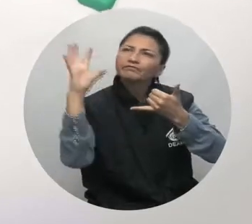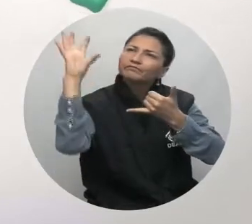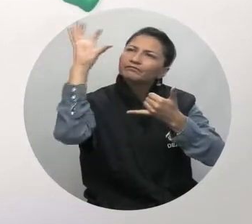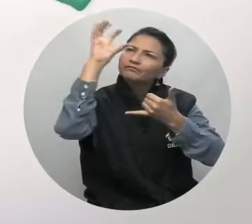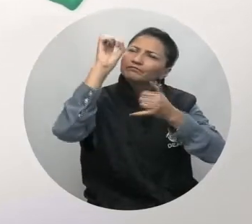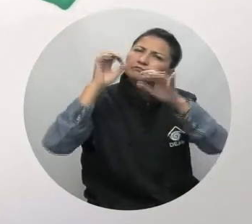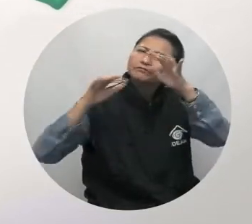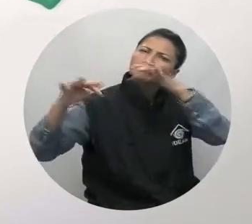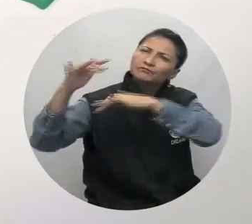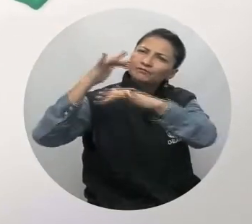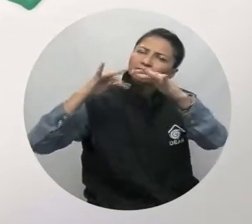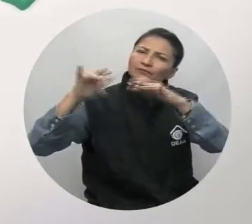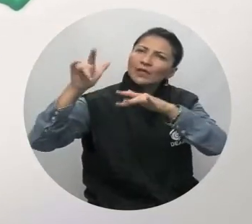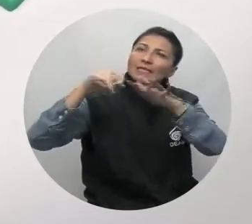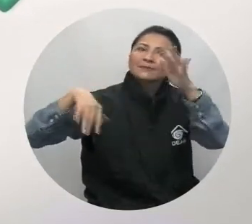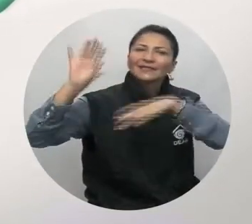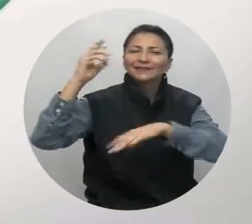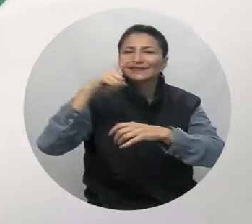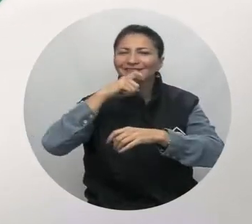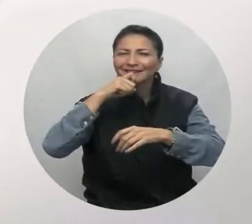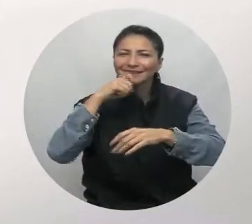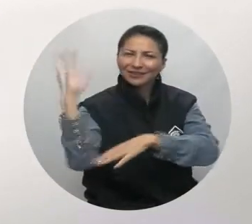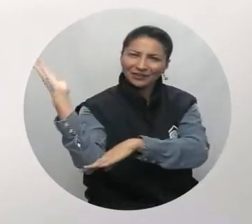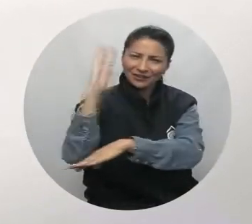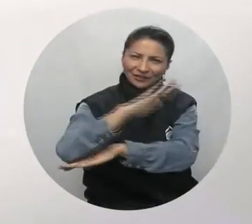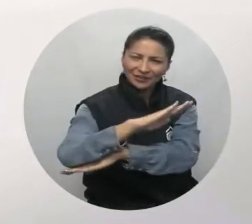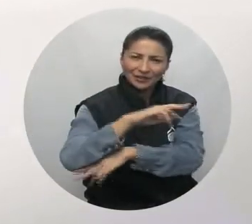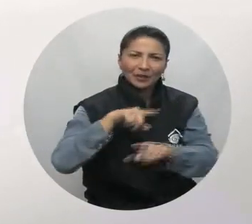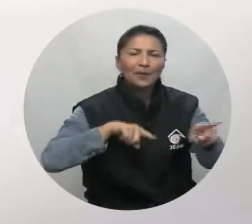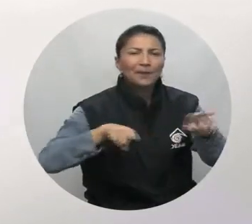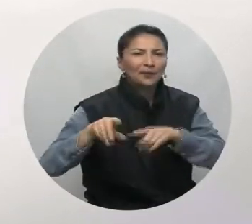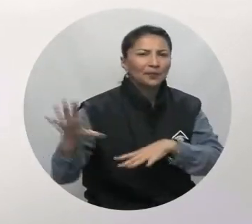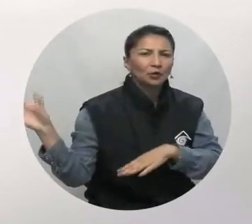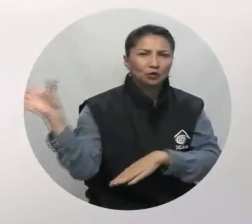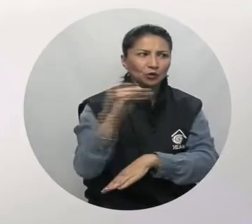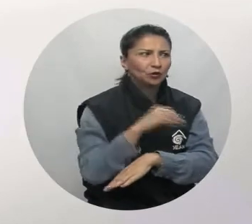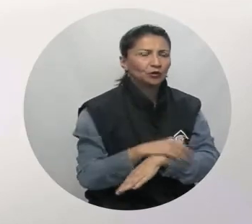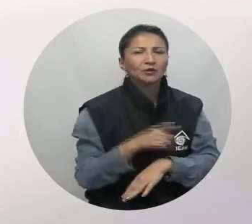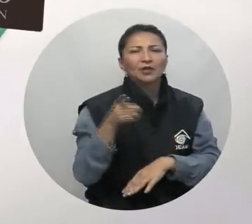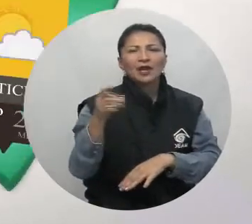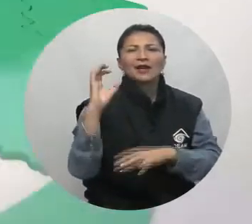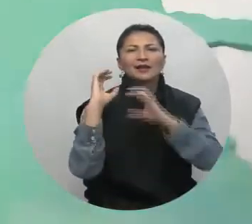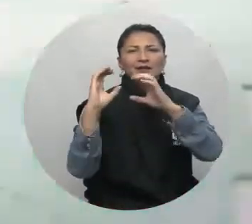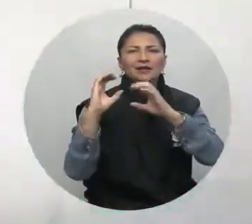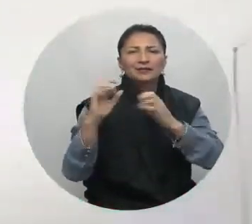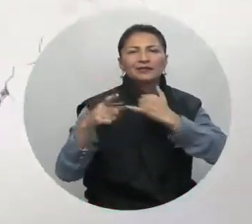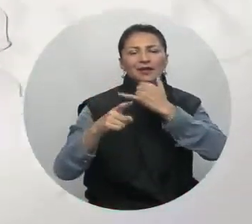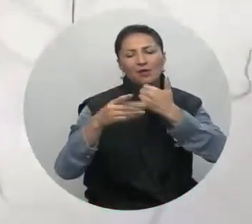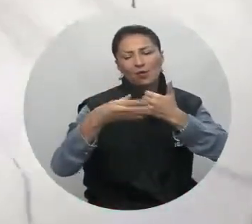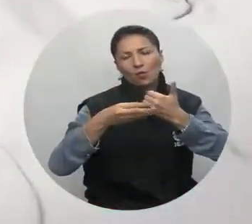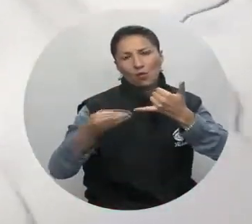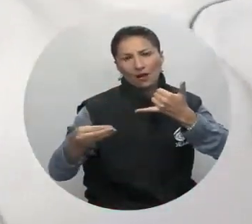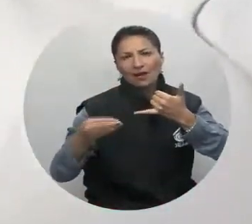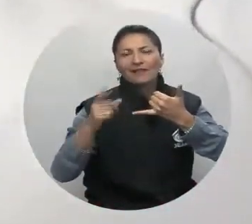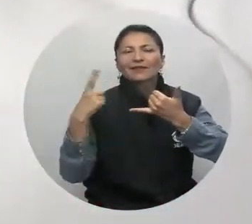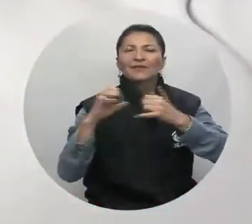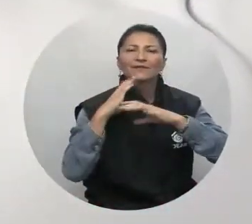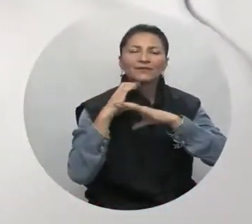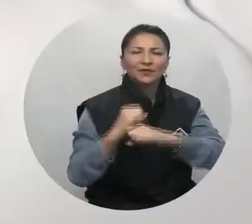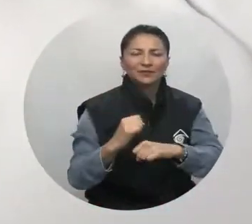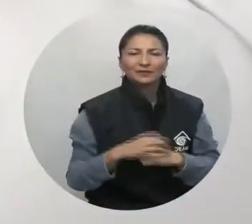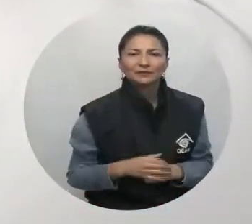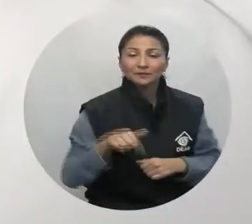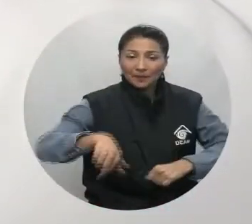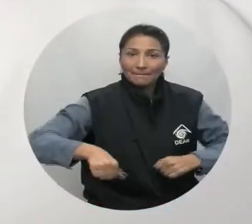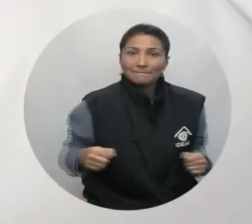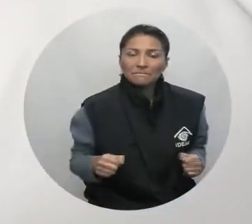cielo parcialmente cubierto, con predominio de tiempo seco en gran parte de la región, y lloviznas en zonas del Caquetá, Guayuña y Roquece. La